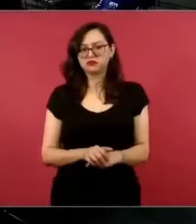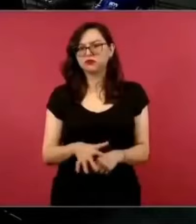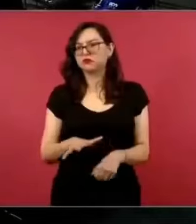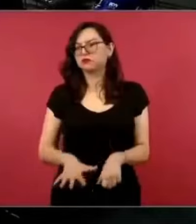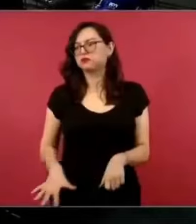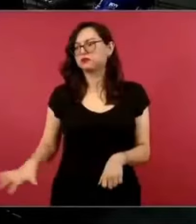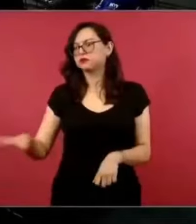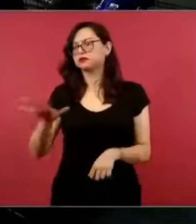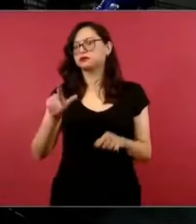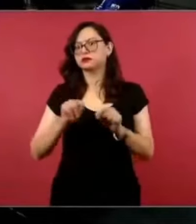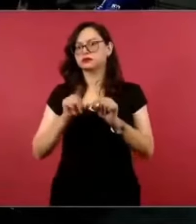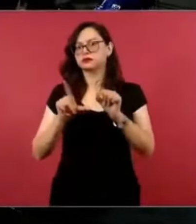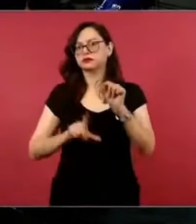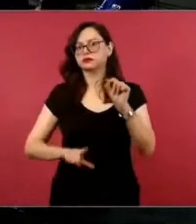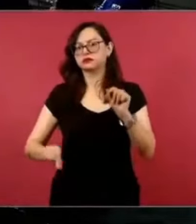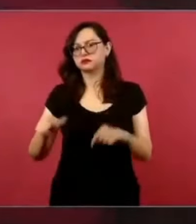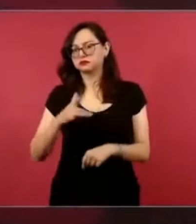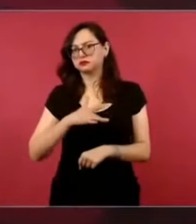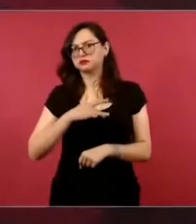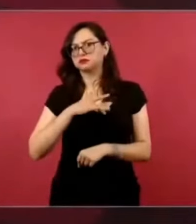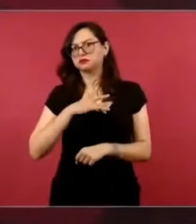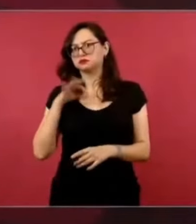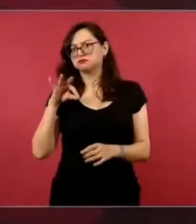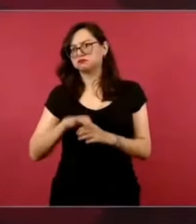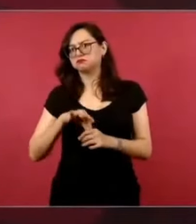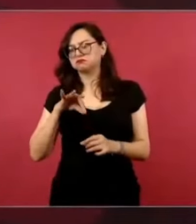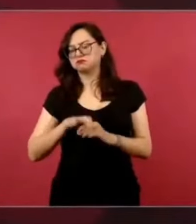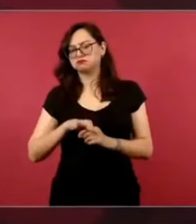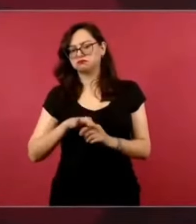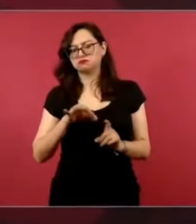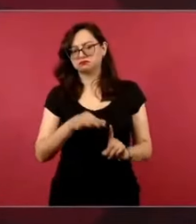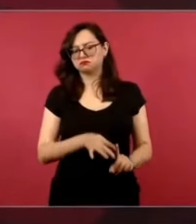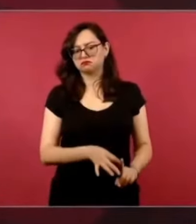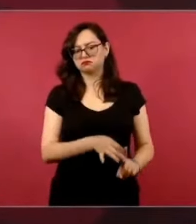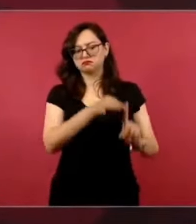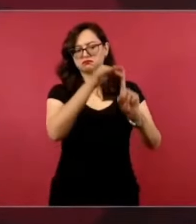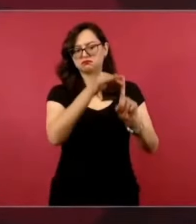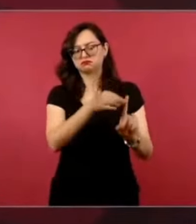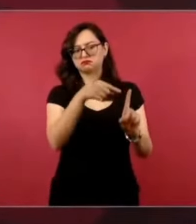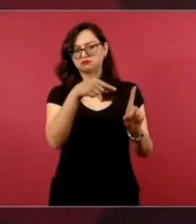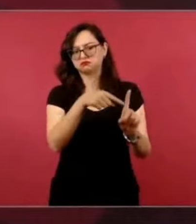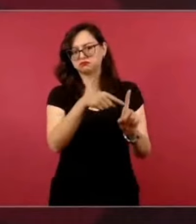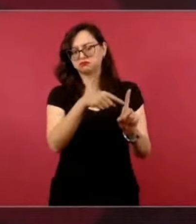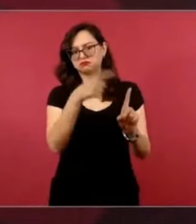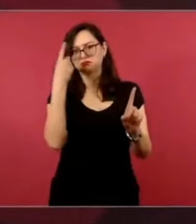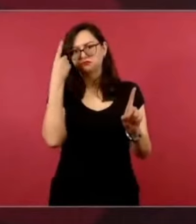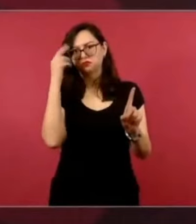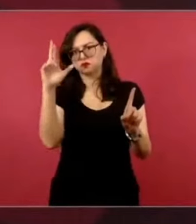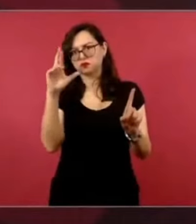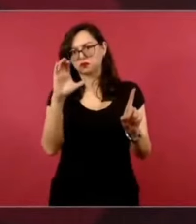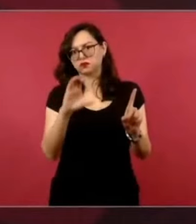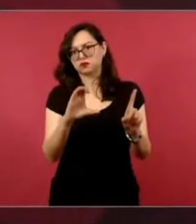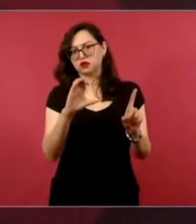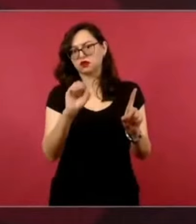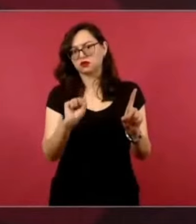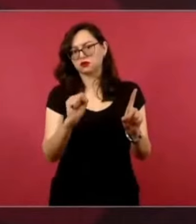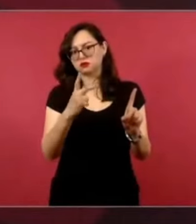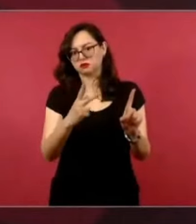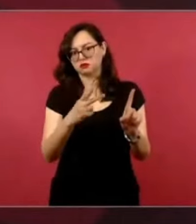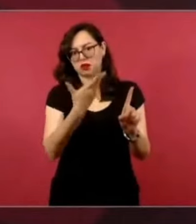el pueblo de México de elegir a la doctora Claudia Schemann Pardo.